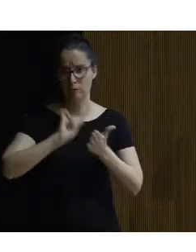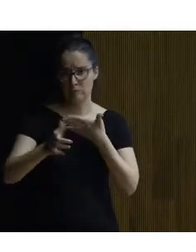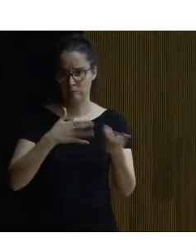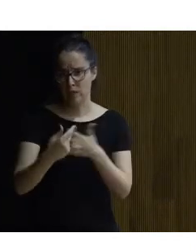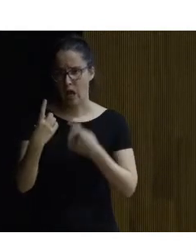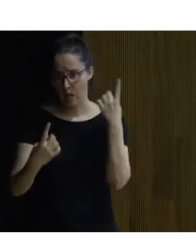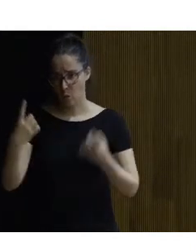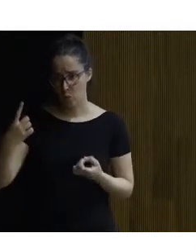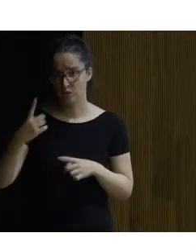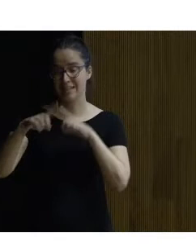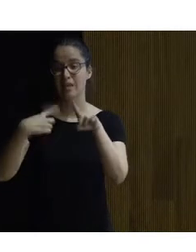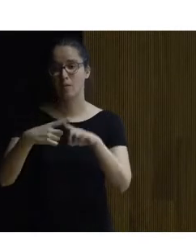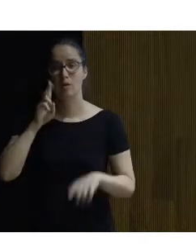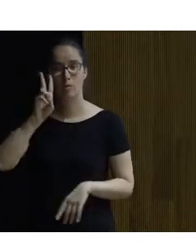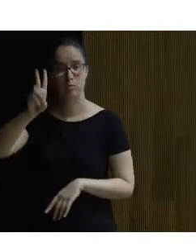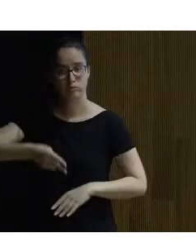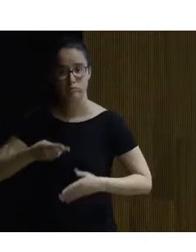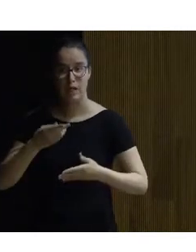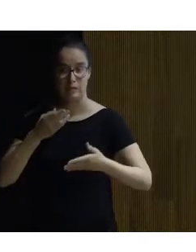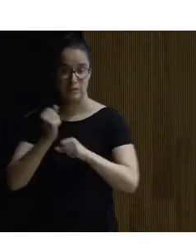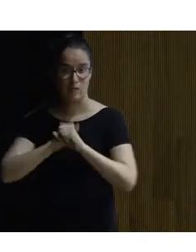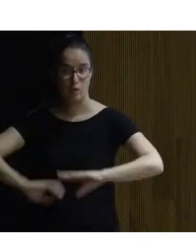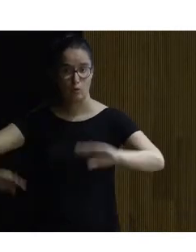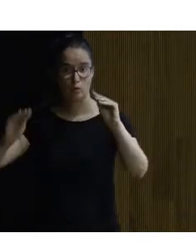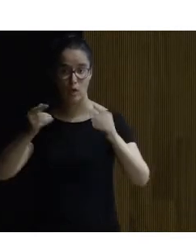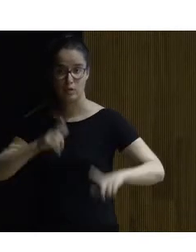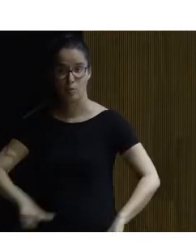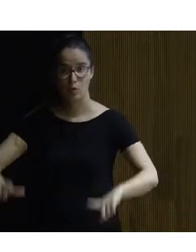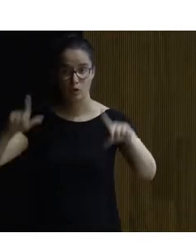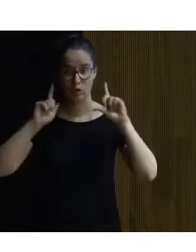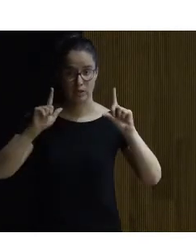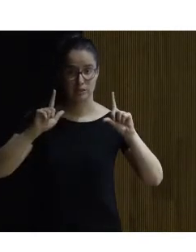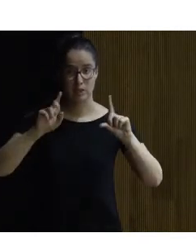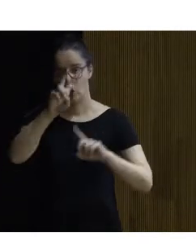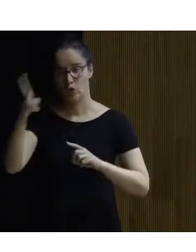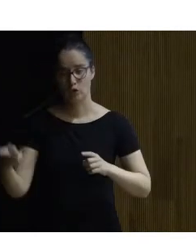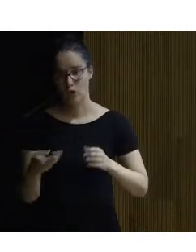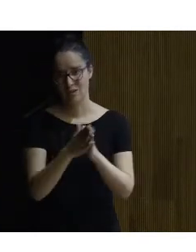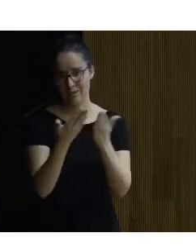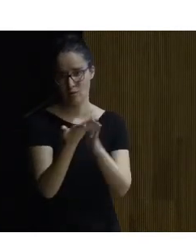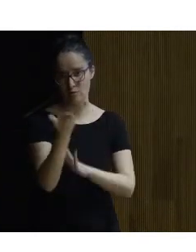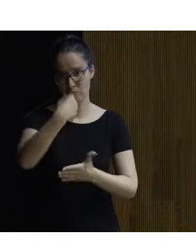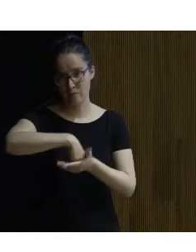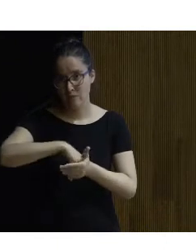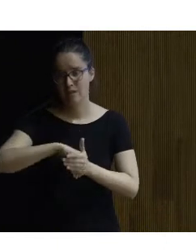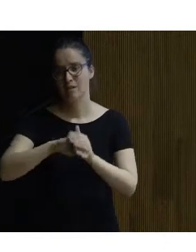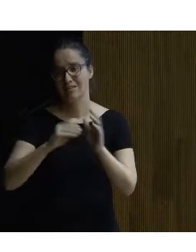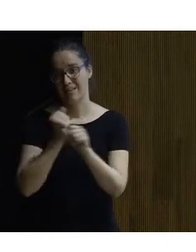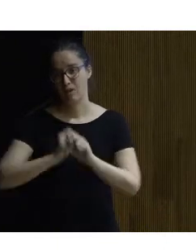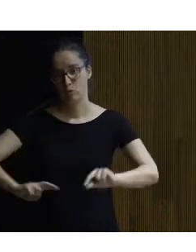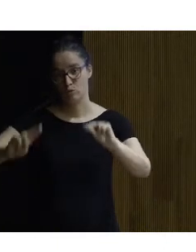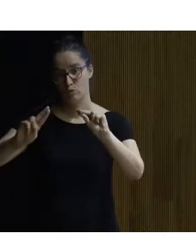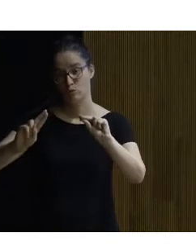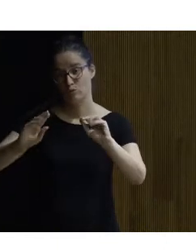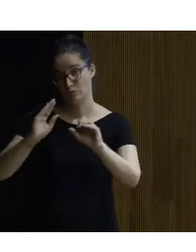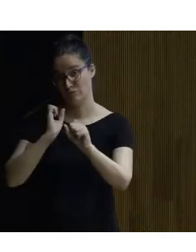además como reconocimiento a su obra pues también es el protagonista de otras tantas publicaciones sobre su trabajo sobre su labor